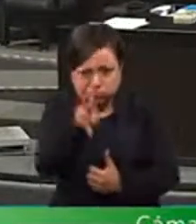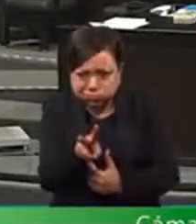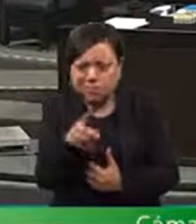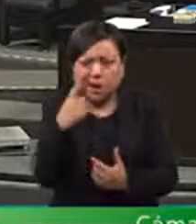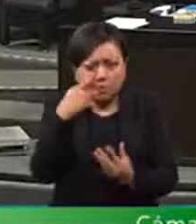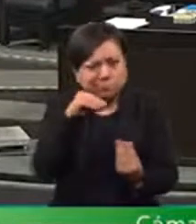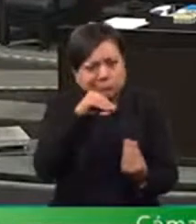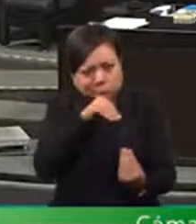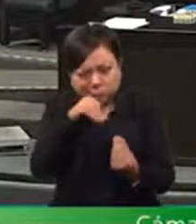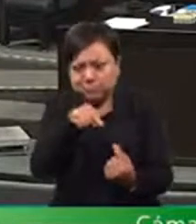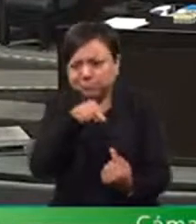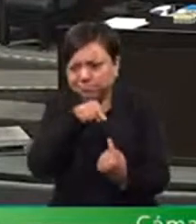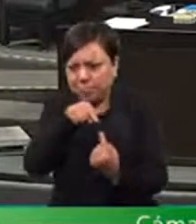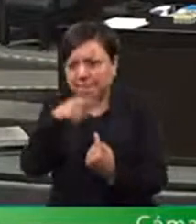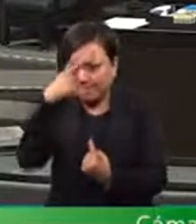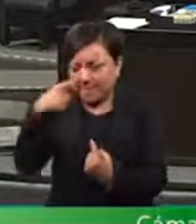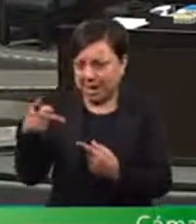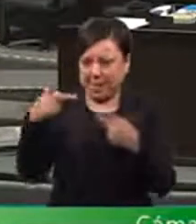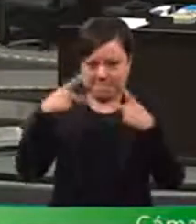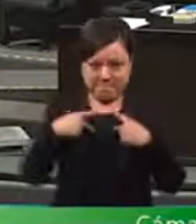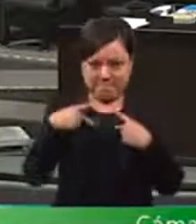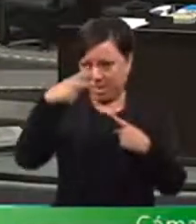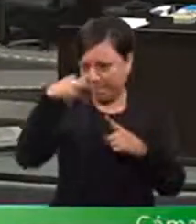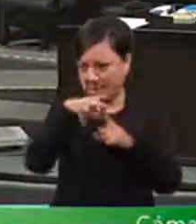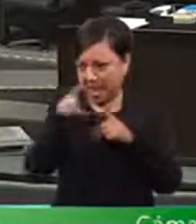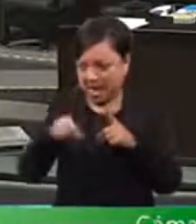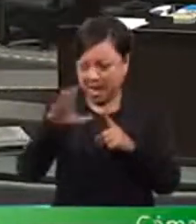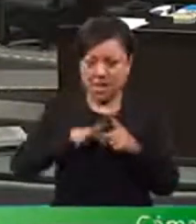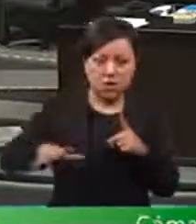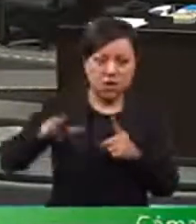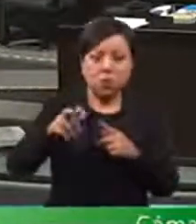y un México de evolución. Muchas gracias. Es cuanto. cuanto.